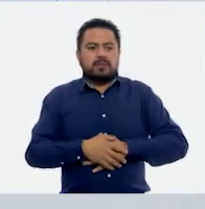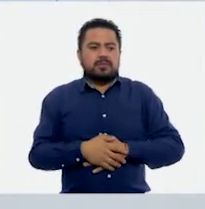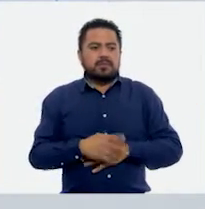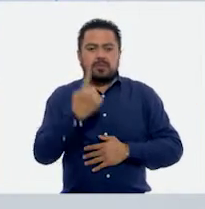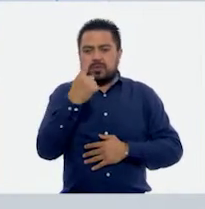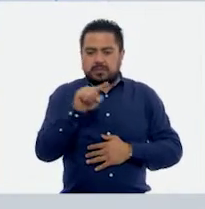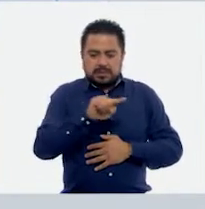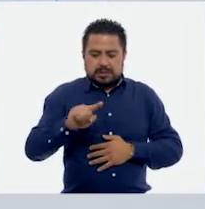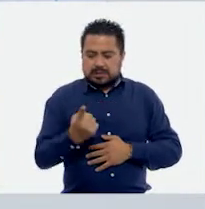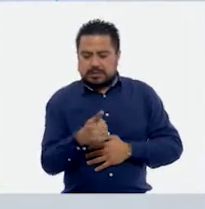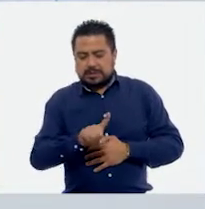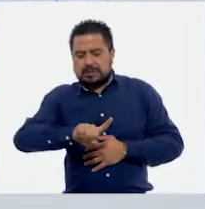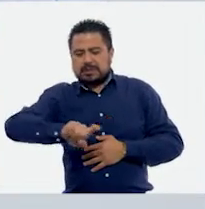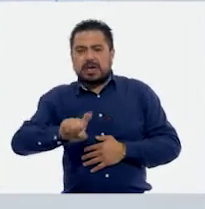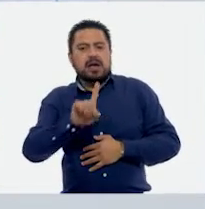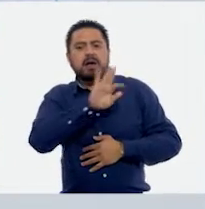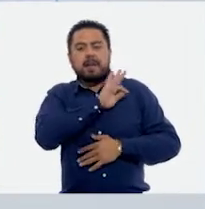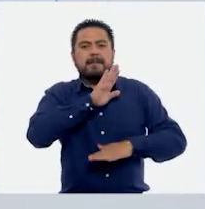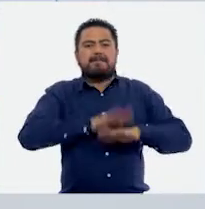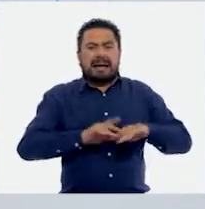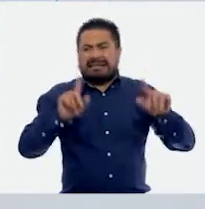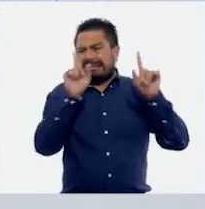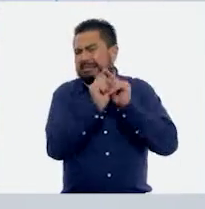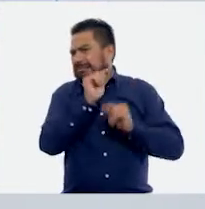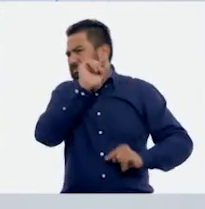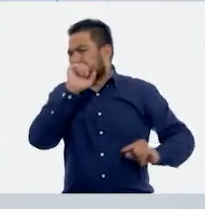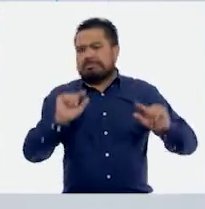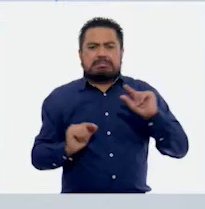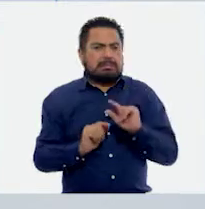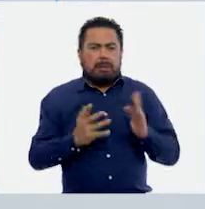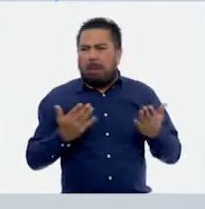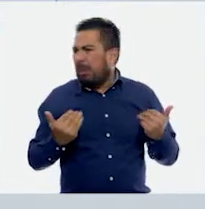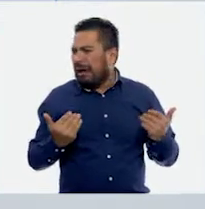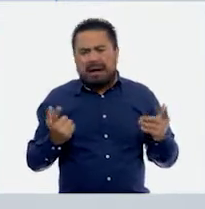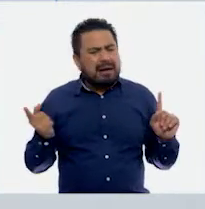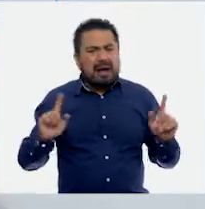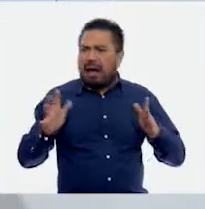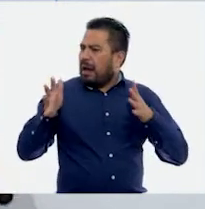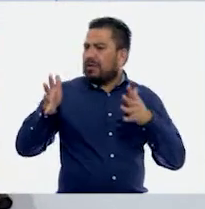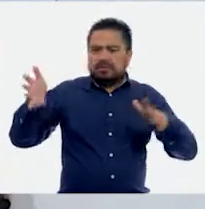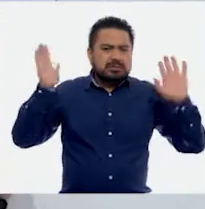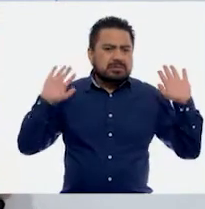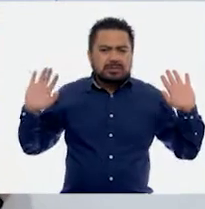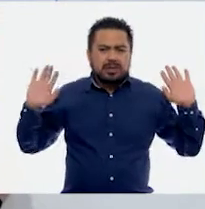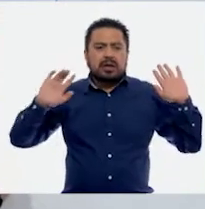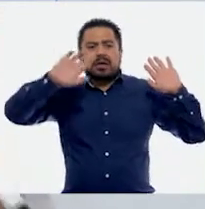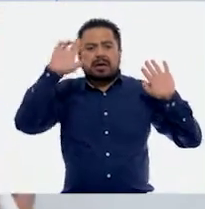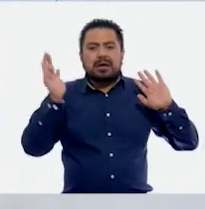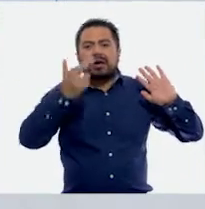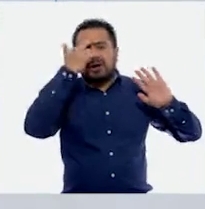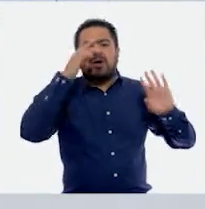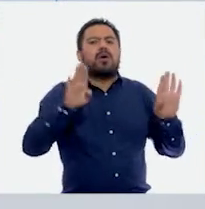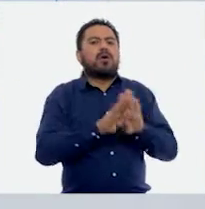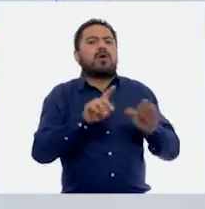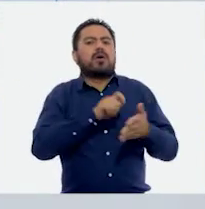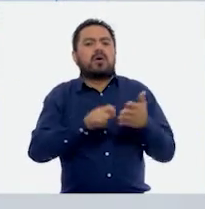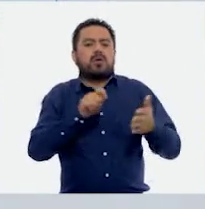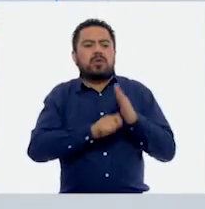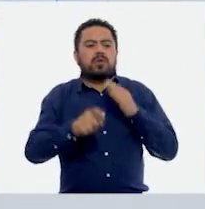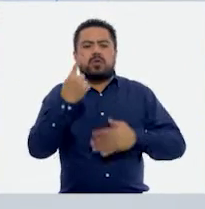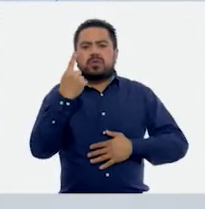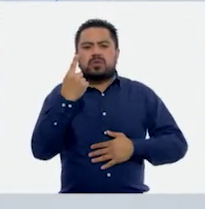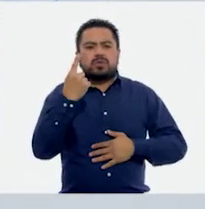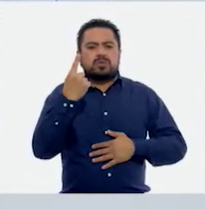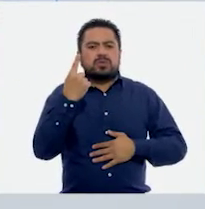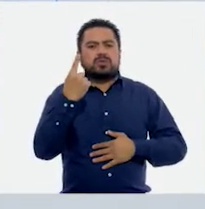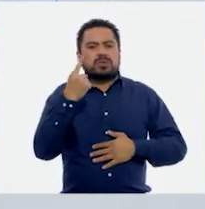que un centésimo. Este ya no lo podemos simplificar más. No. Es un centésimo. Y recuerdan cómo escribíamos un centésimo.